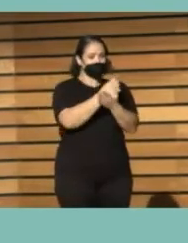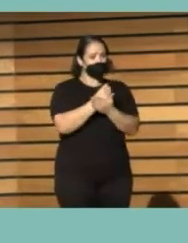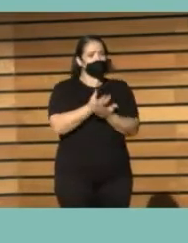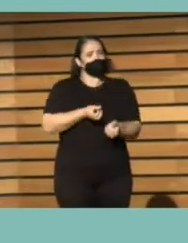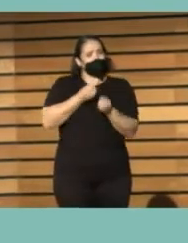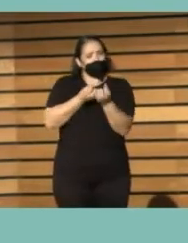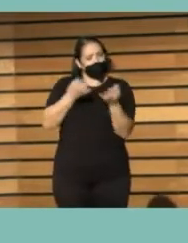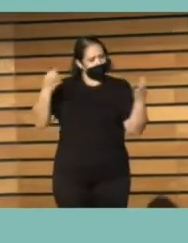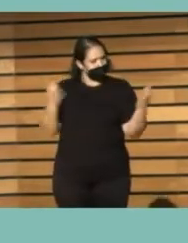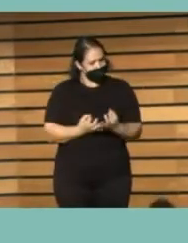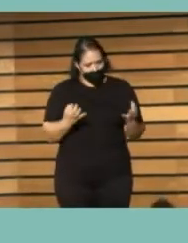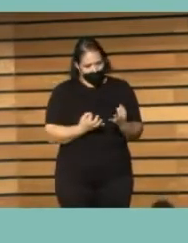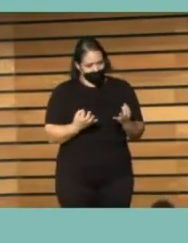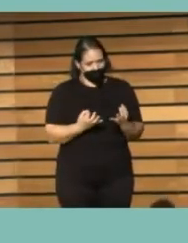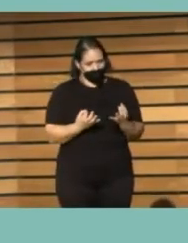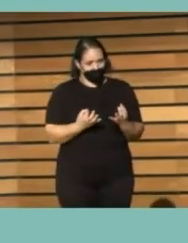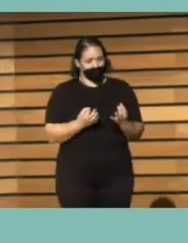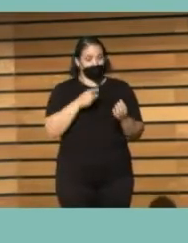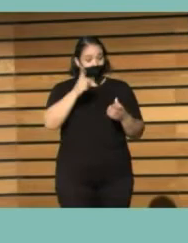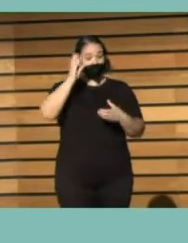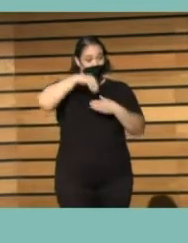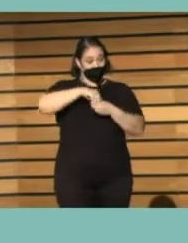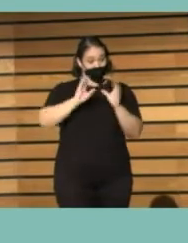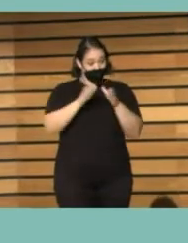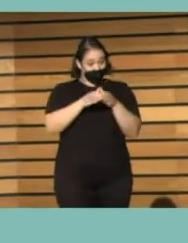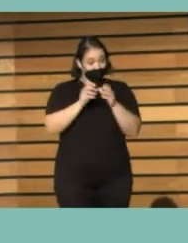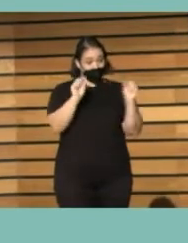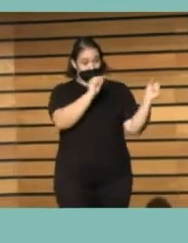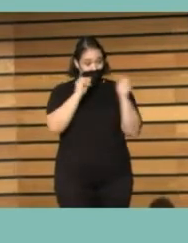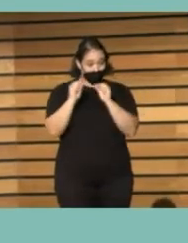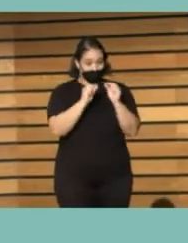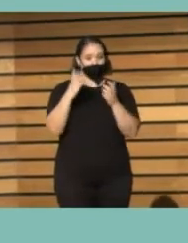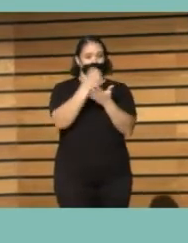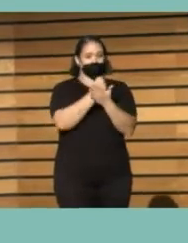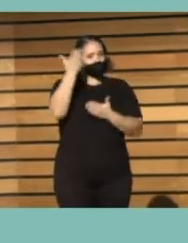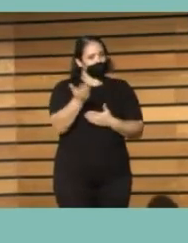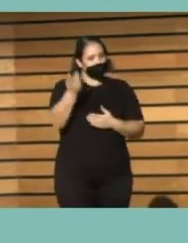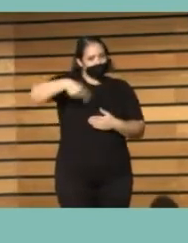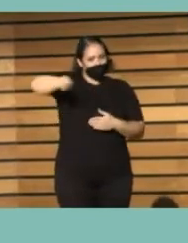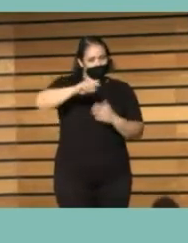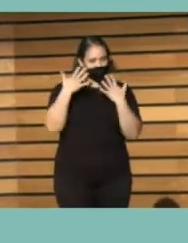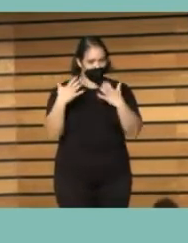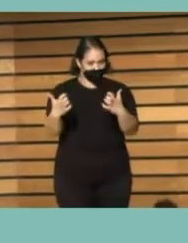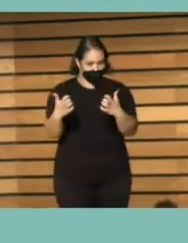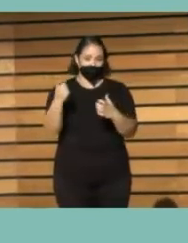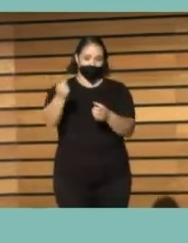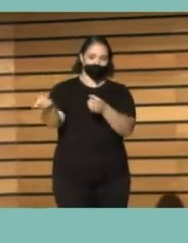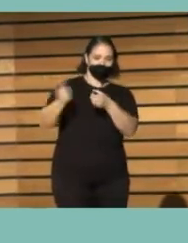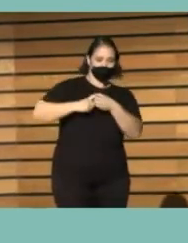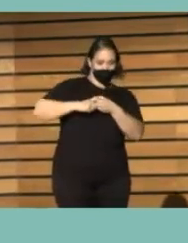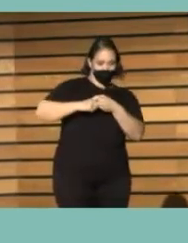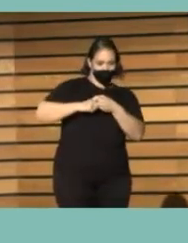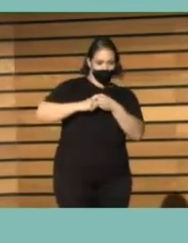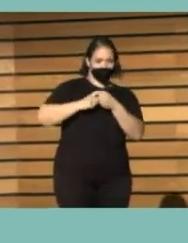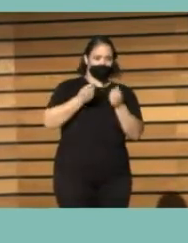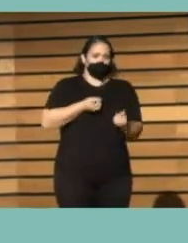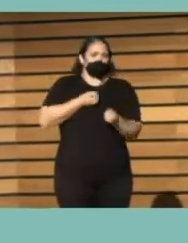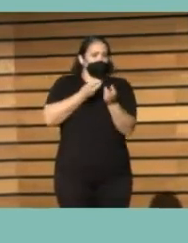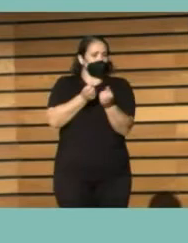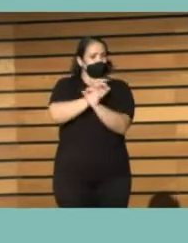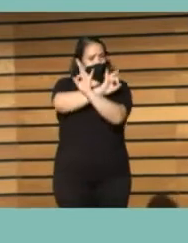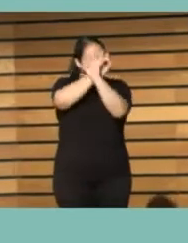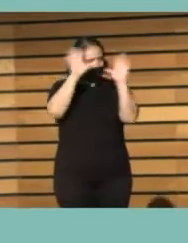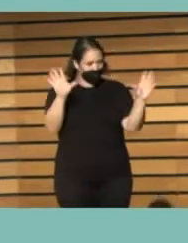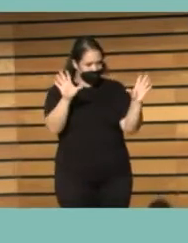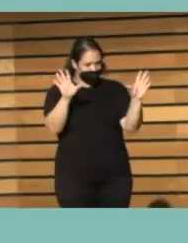información, porque lo que ahí se habla y se decide es importante para todos vosotros. Y creo que por eso es importante esta transparencia también en